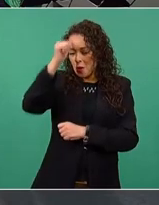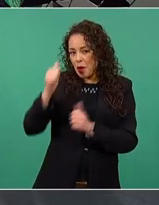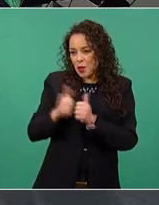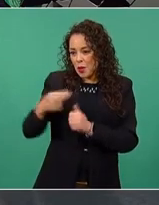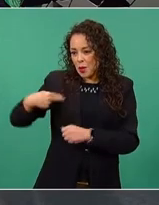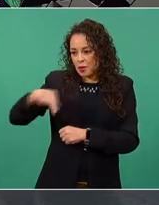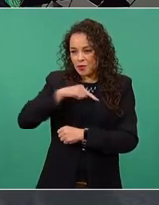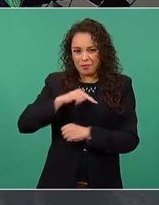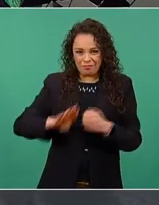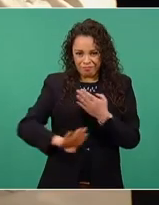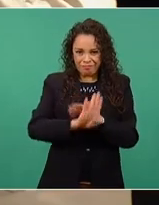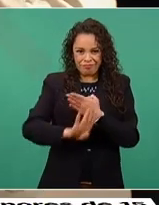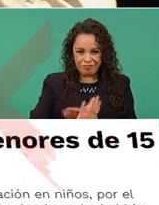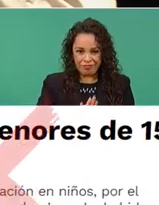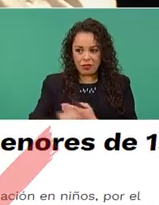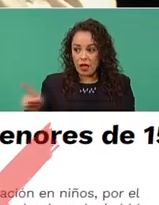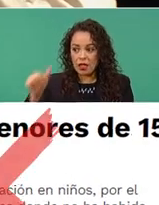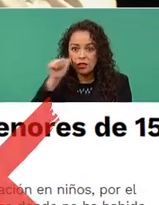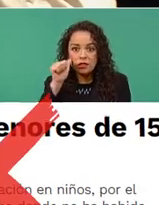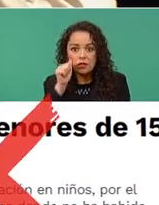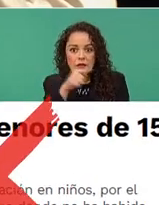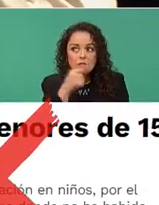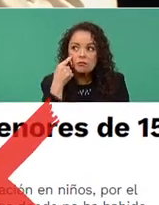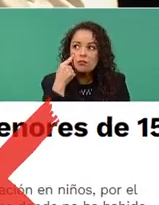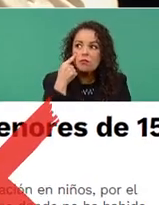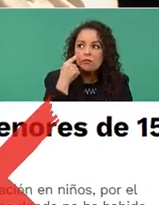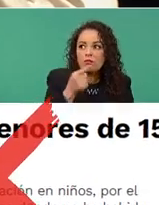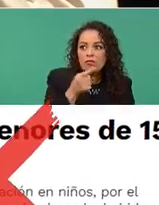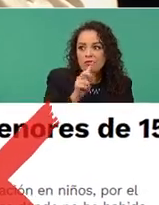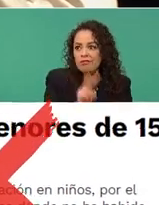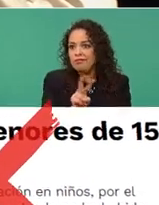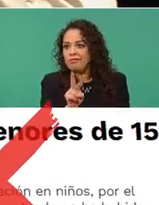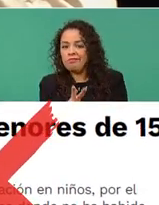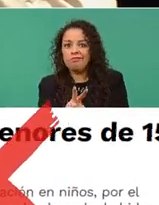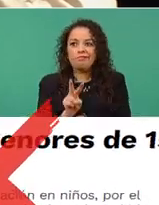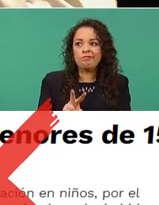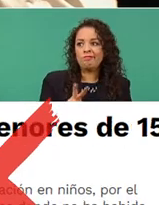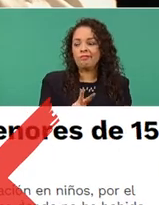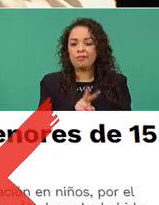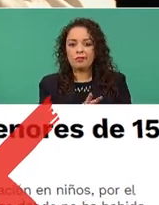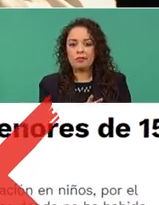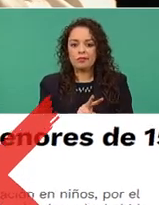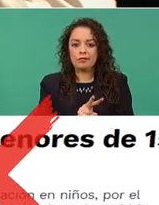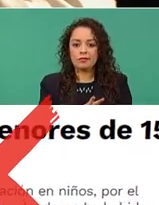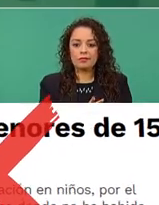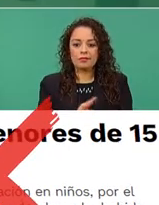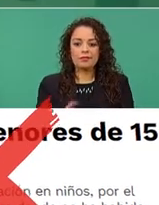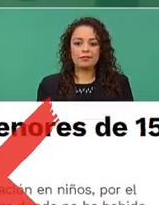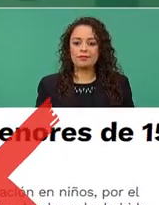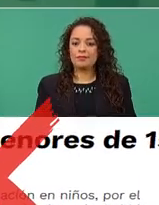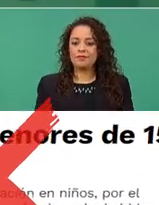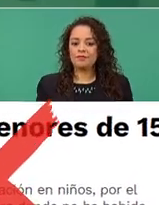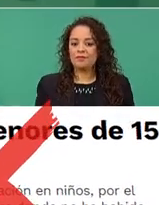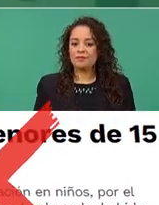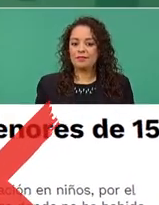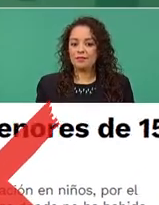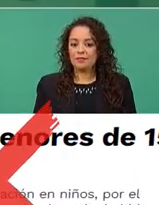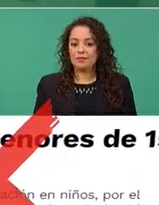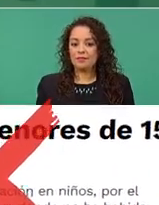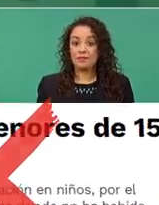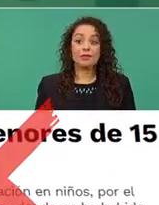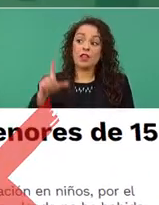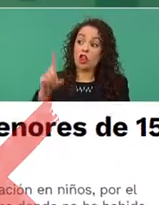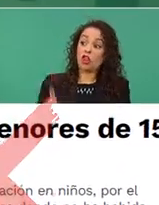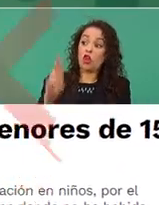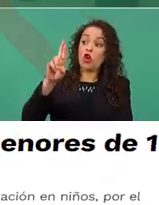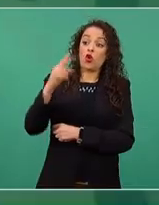ya declaró el doctor Hugo